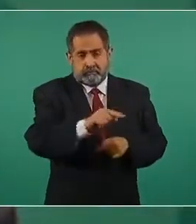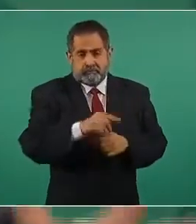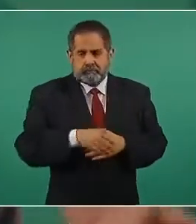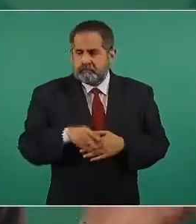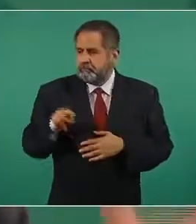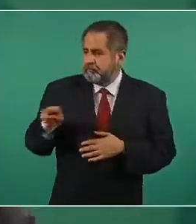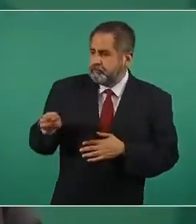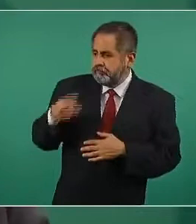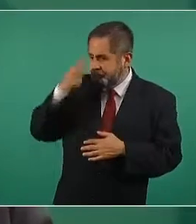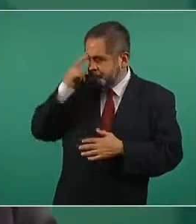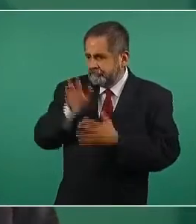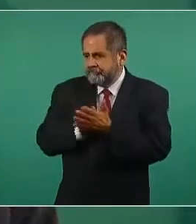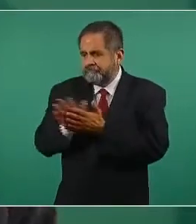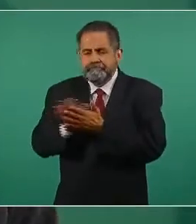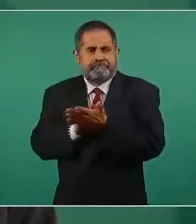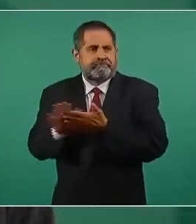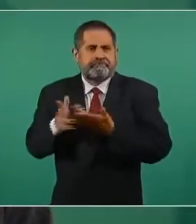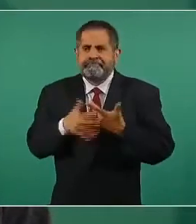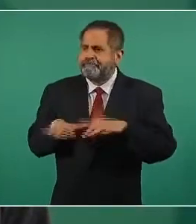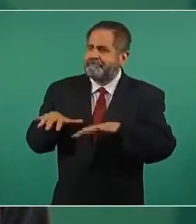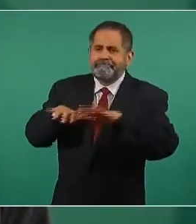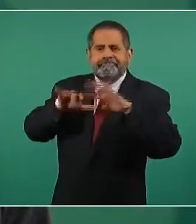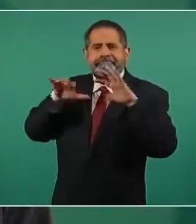veían a México como tierra de conquista